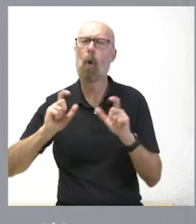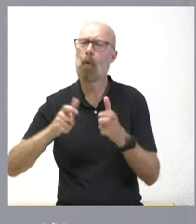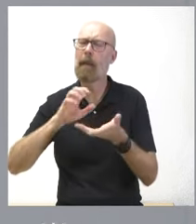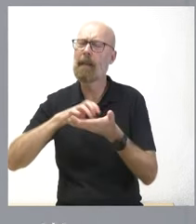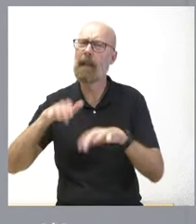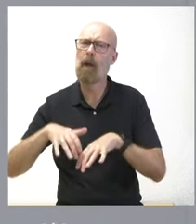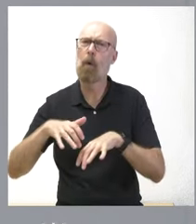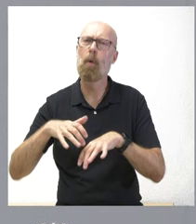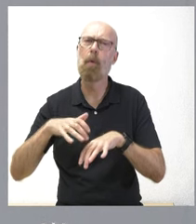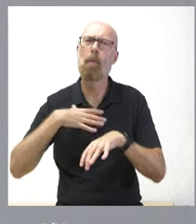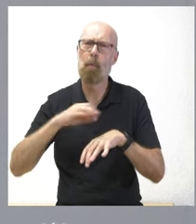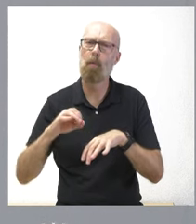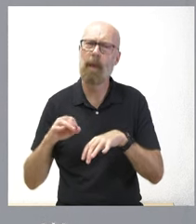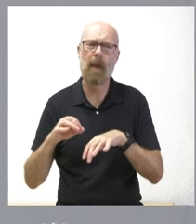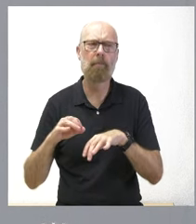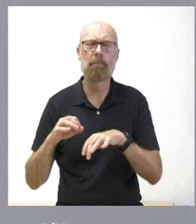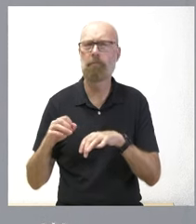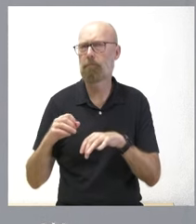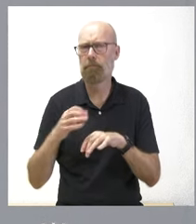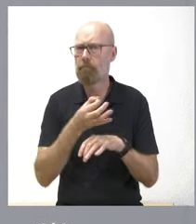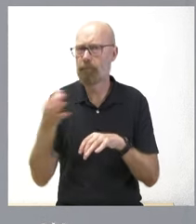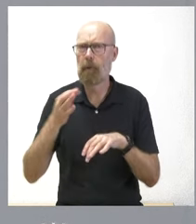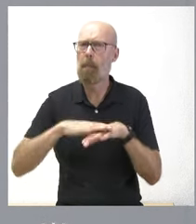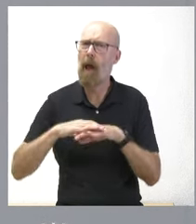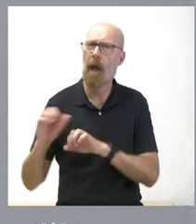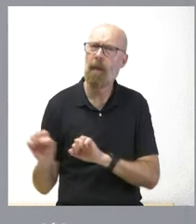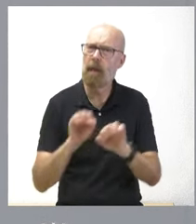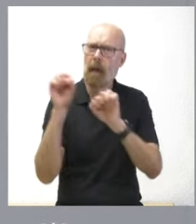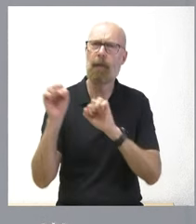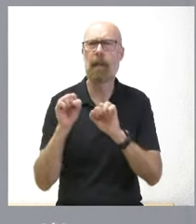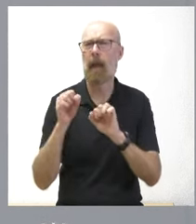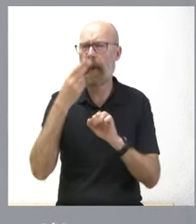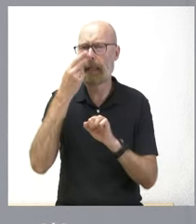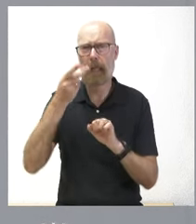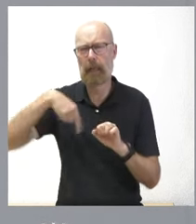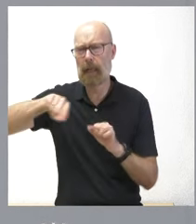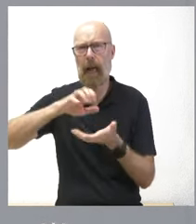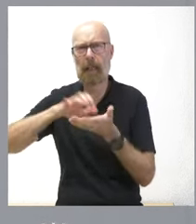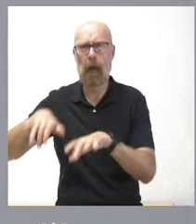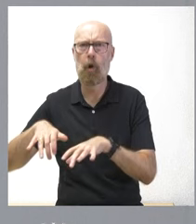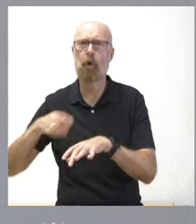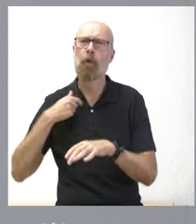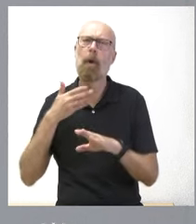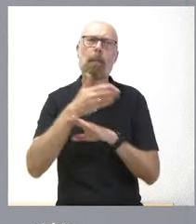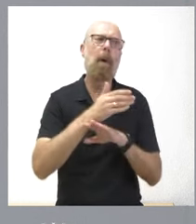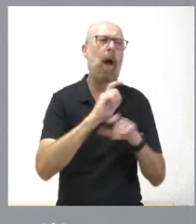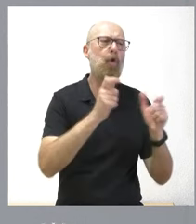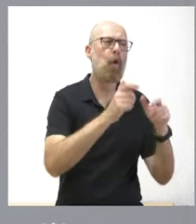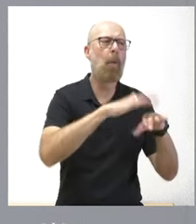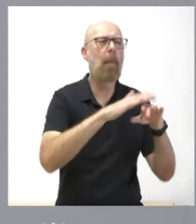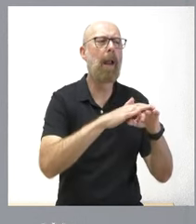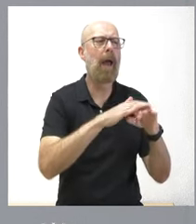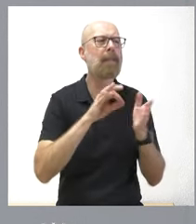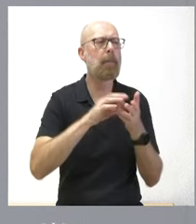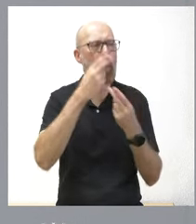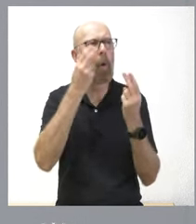defender los intereses de Castilla y León nosotros no vamos a ir a ninguna reunión con el ánimo de recortar los servicios públicos que se prestan en